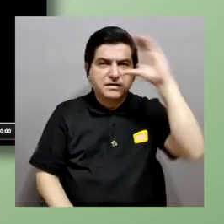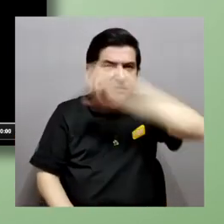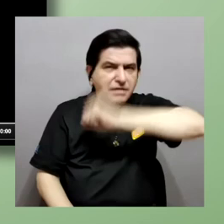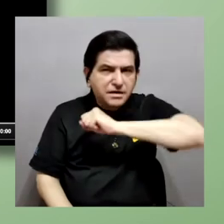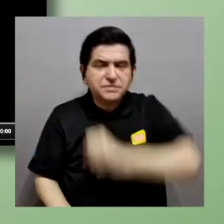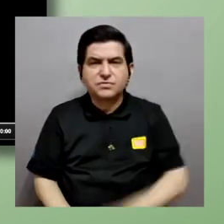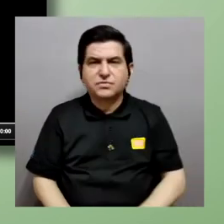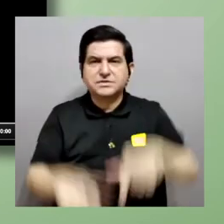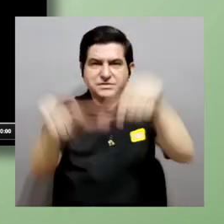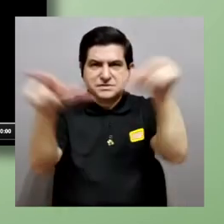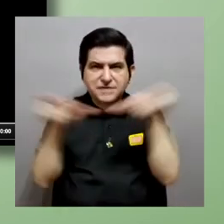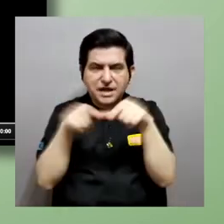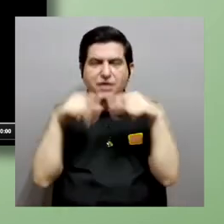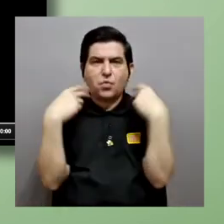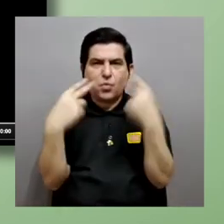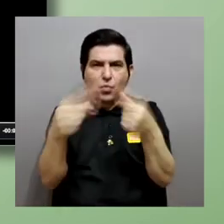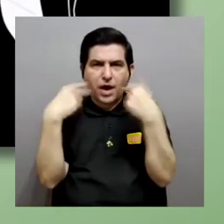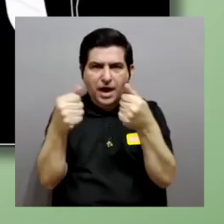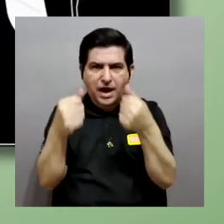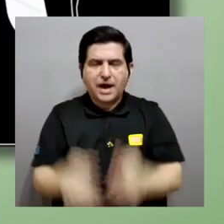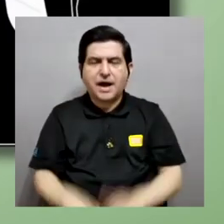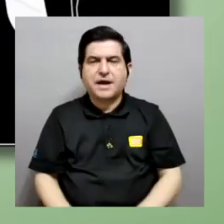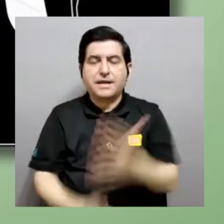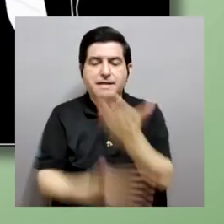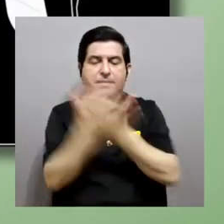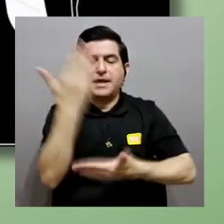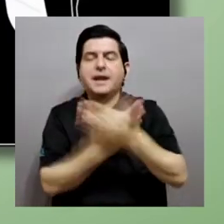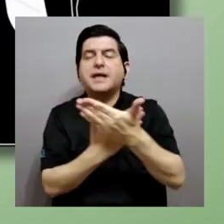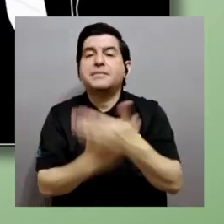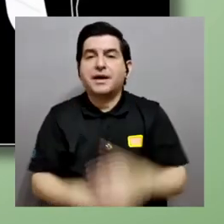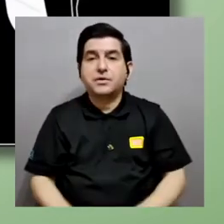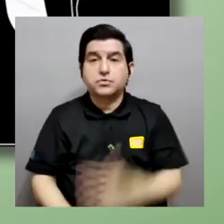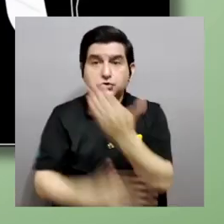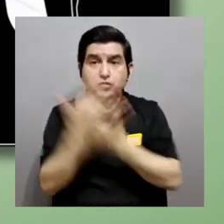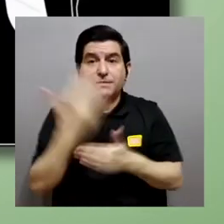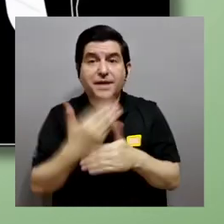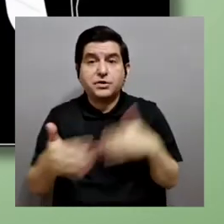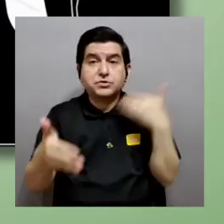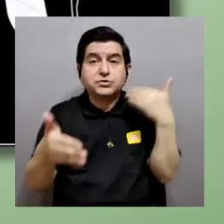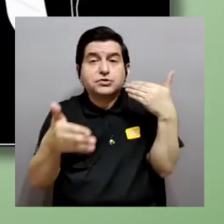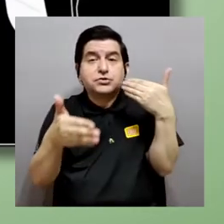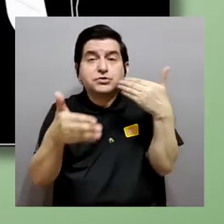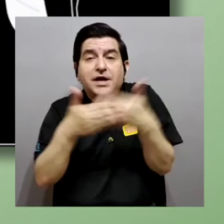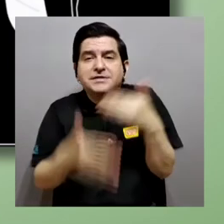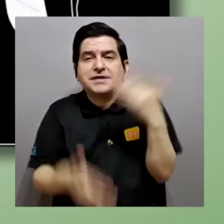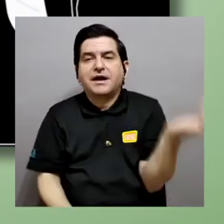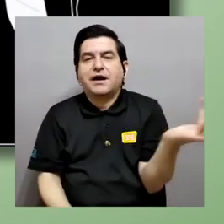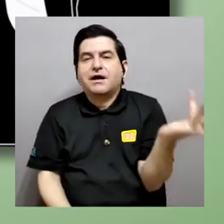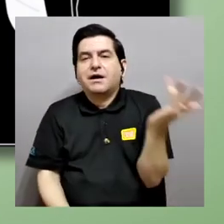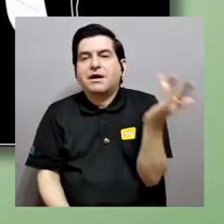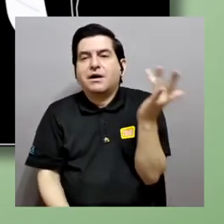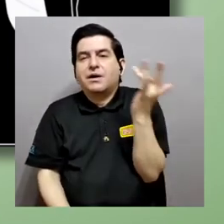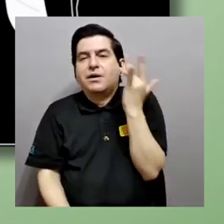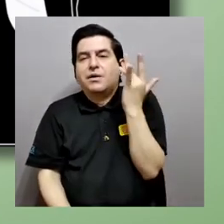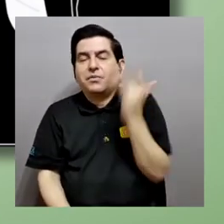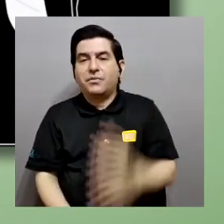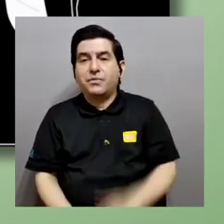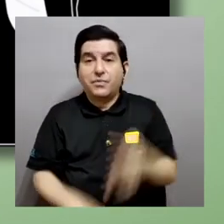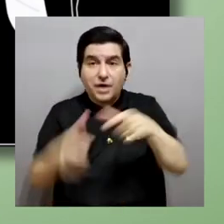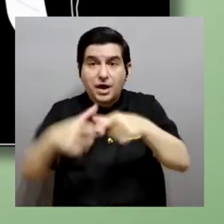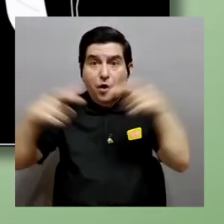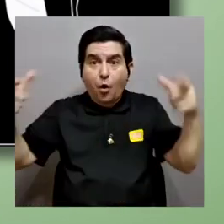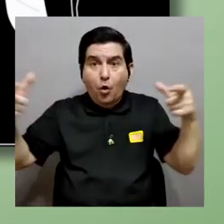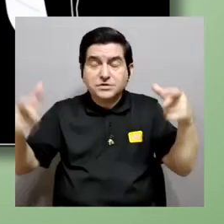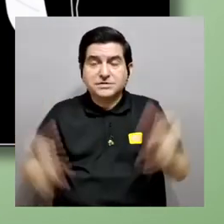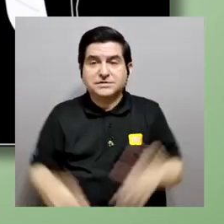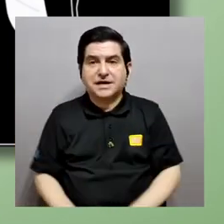detectar la posición la velocidad y la trayectoria de las manos así que cuando las manos se acercan para tocar la cara podemos ver como las